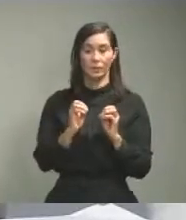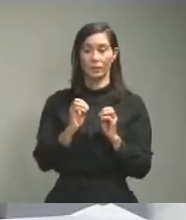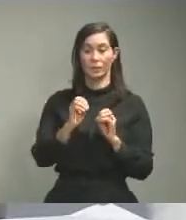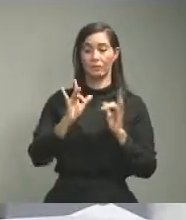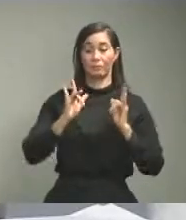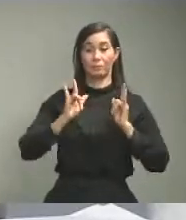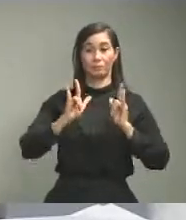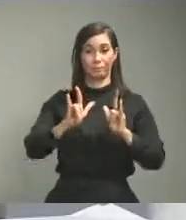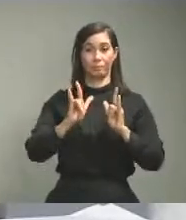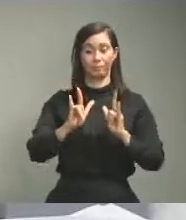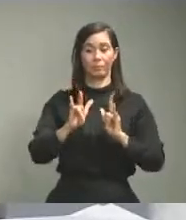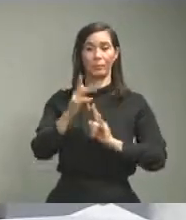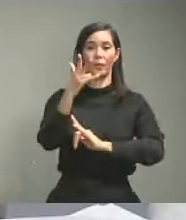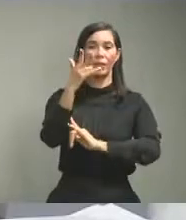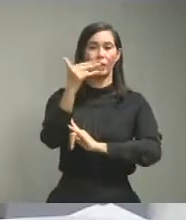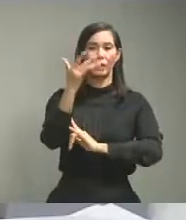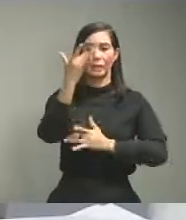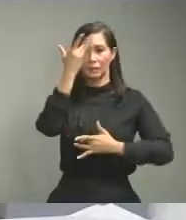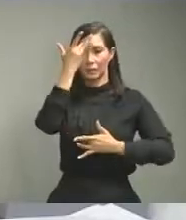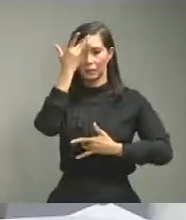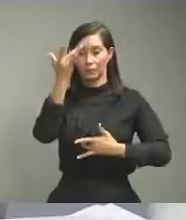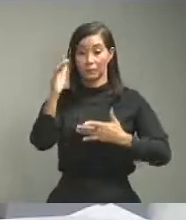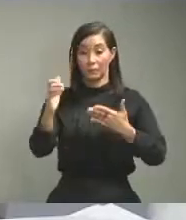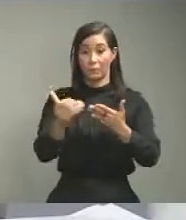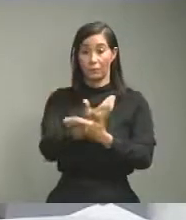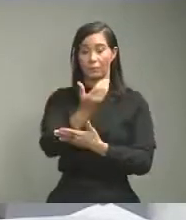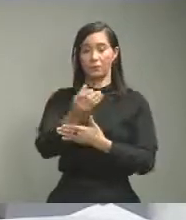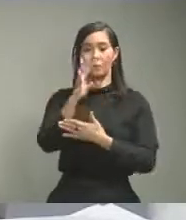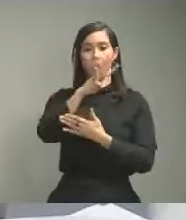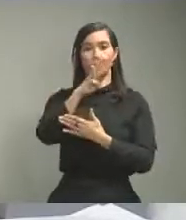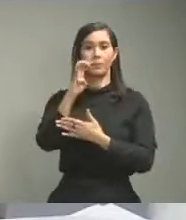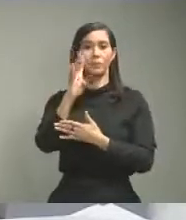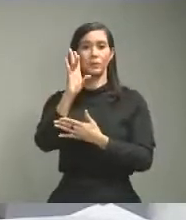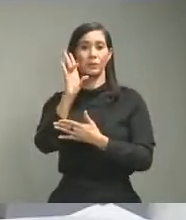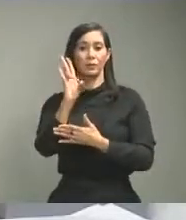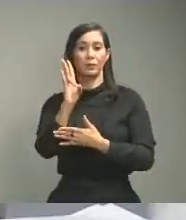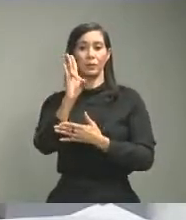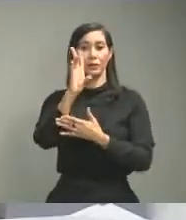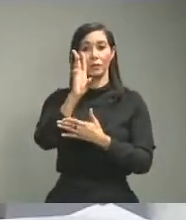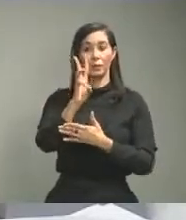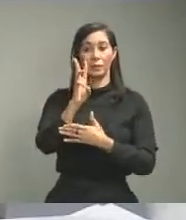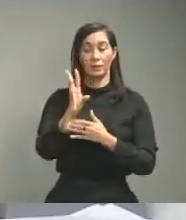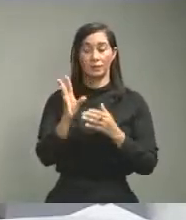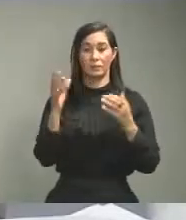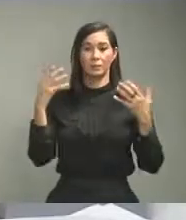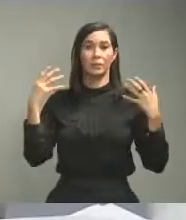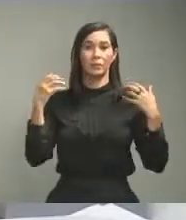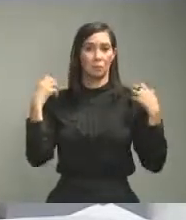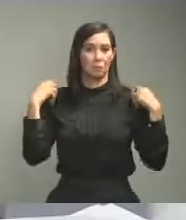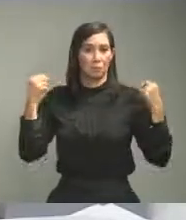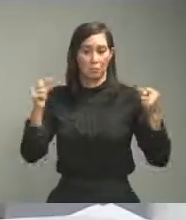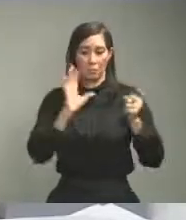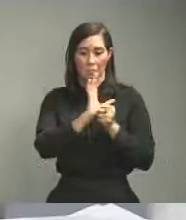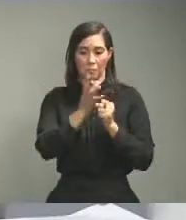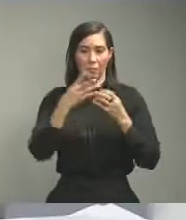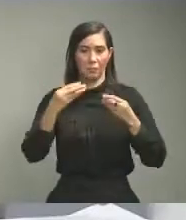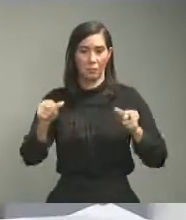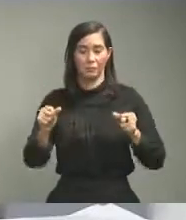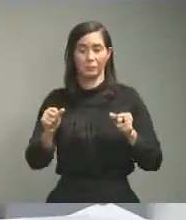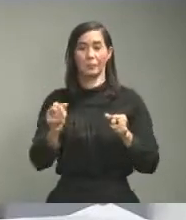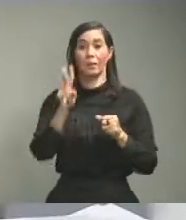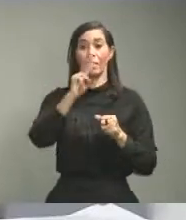Santiago 13 casos nuevos 476 recuperados 24